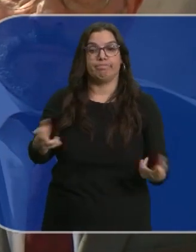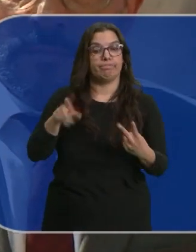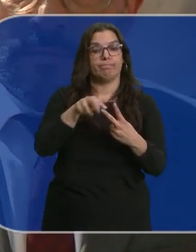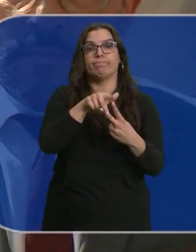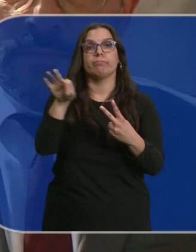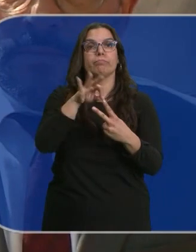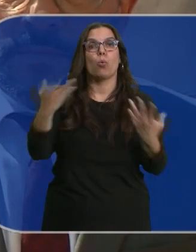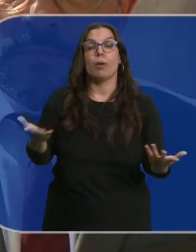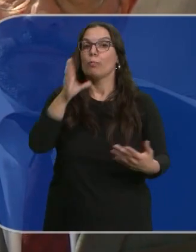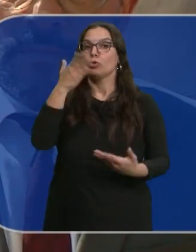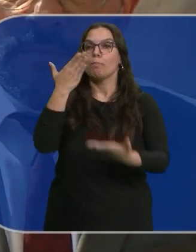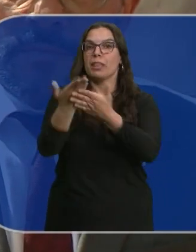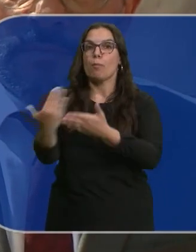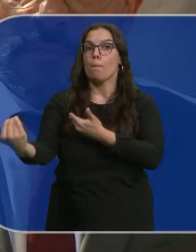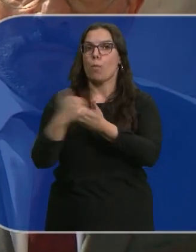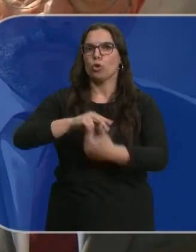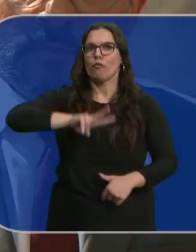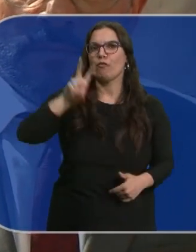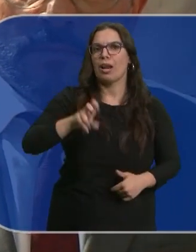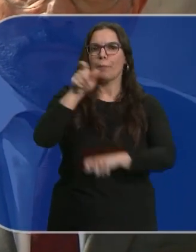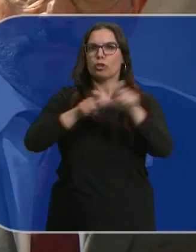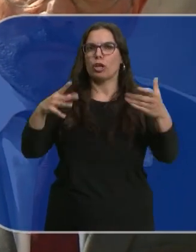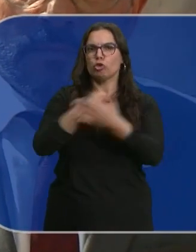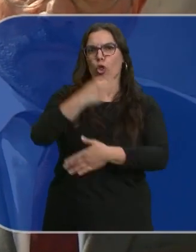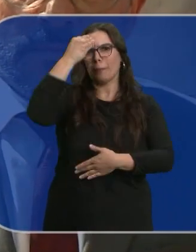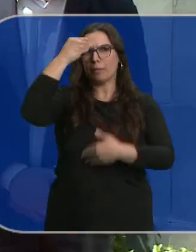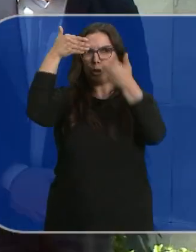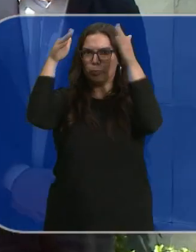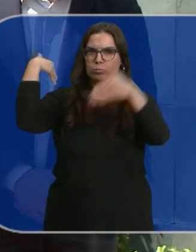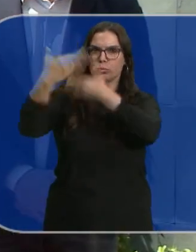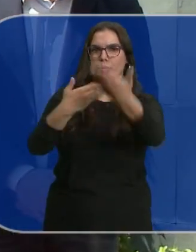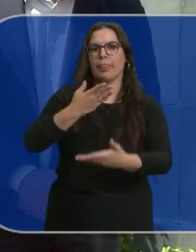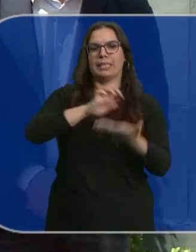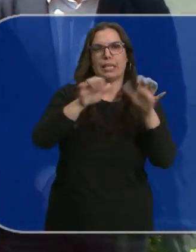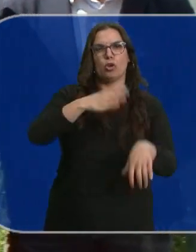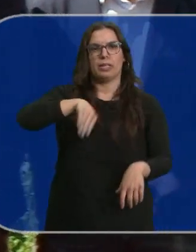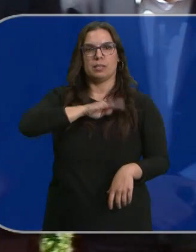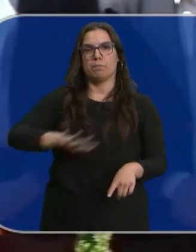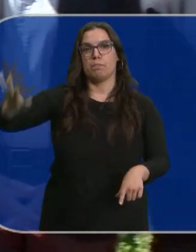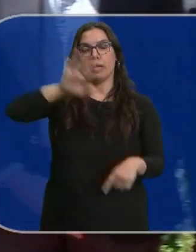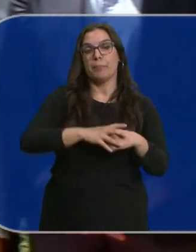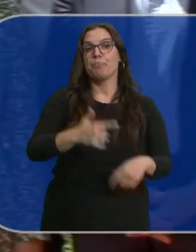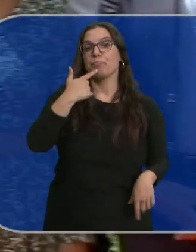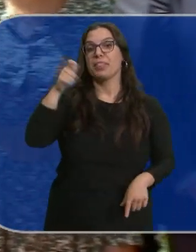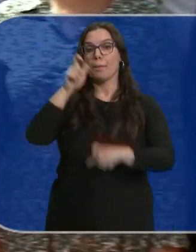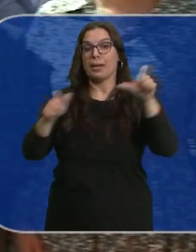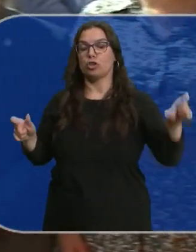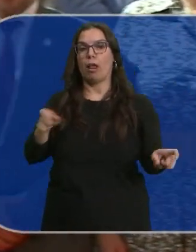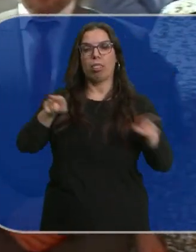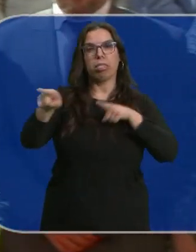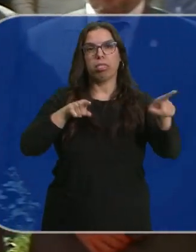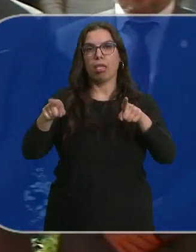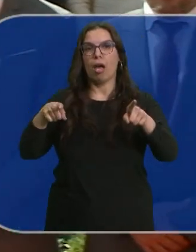queremos apelar al voto útil de toda la gente progresista de Castilla y León y de España. Luis Dudanca señala que los españoles escogerán en una